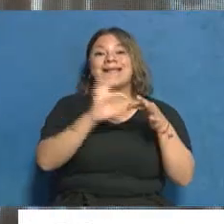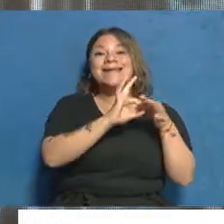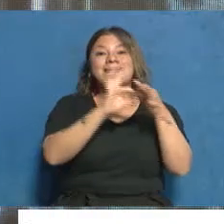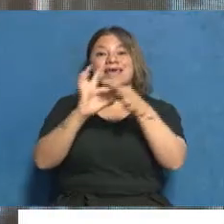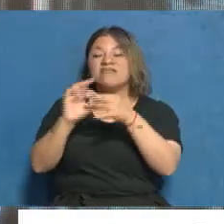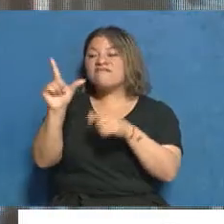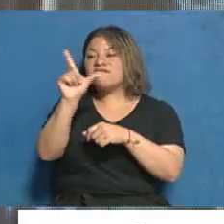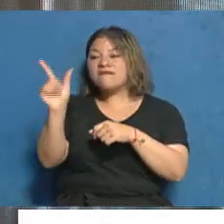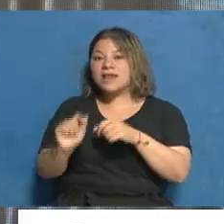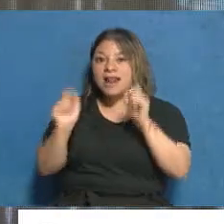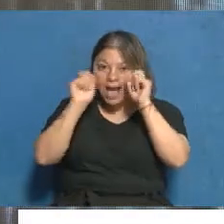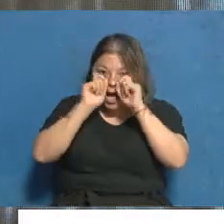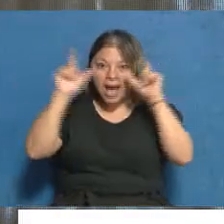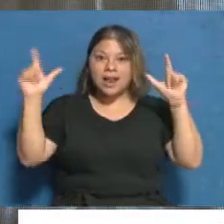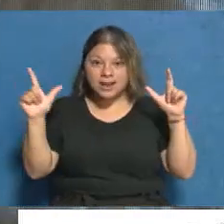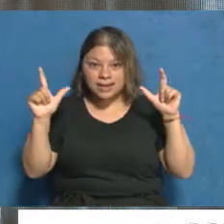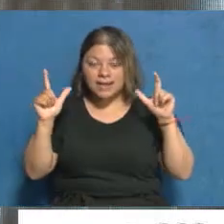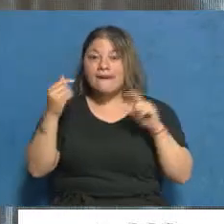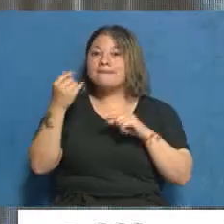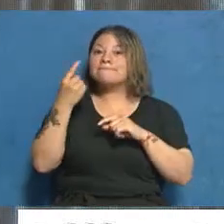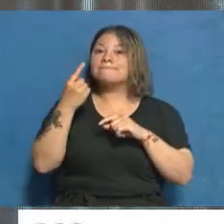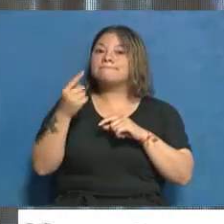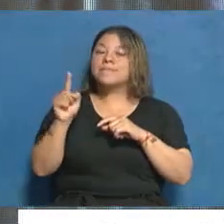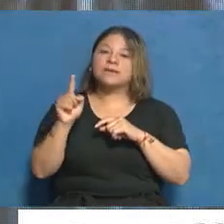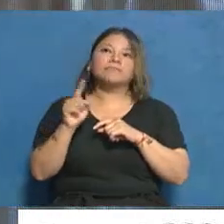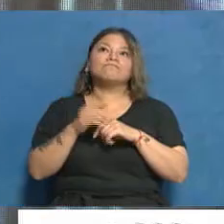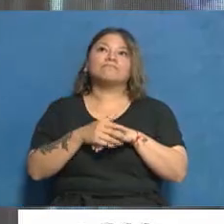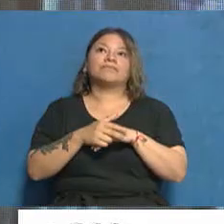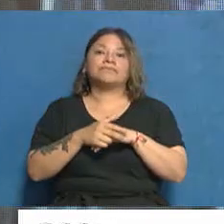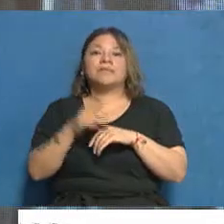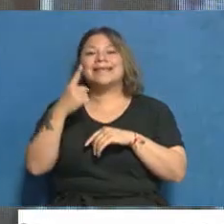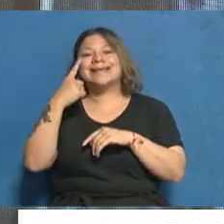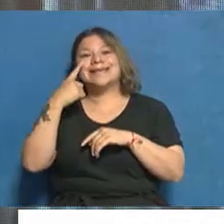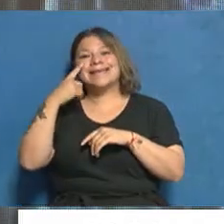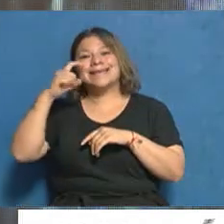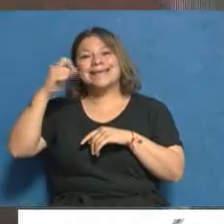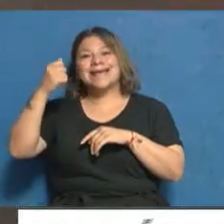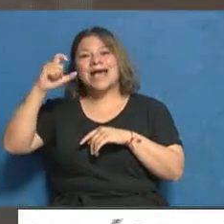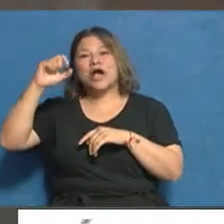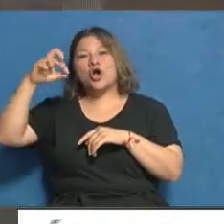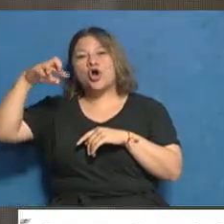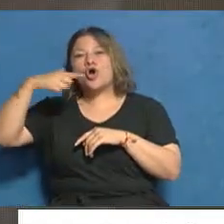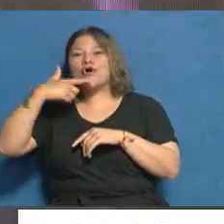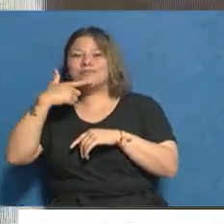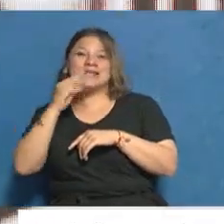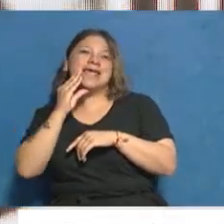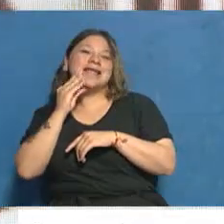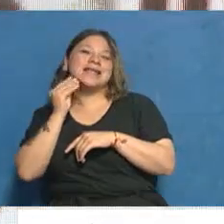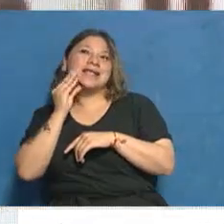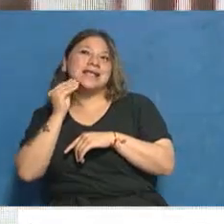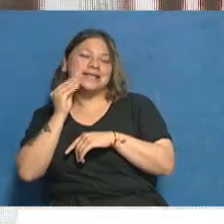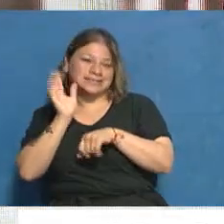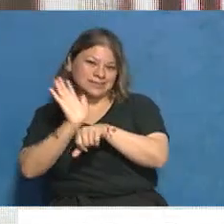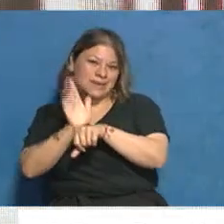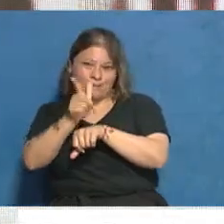pero tuvo acceso al ICA Coops por sus siglas en inglés y esta